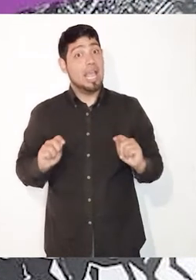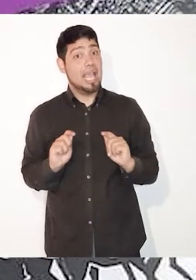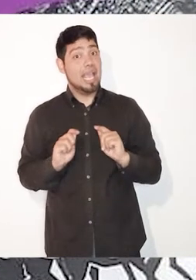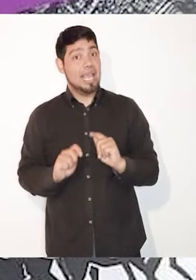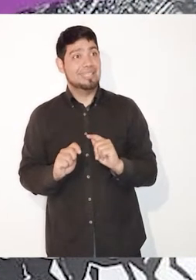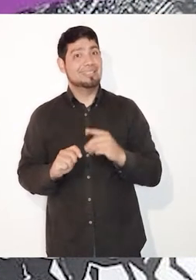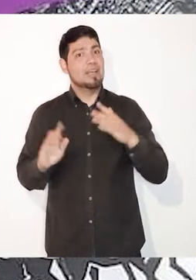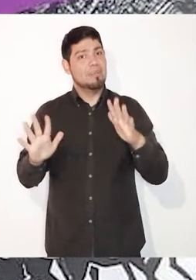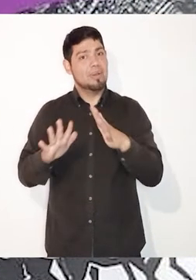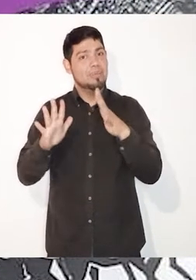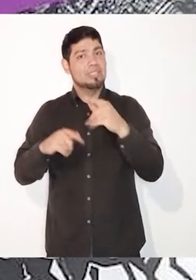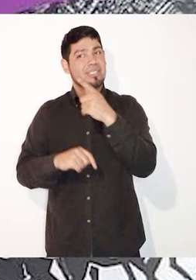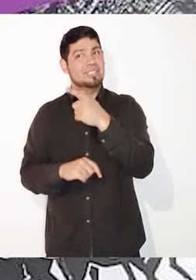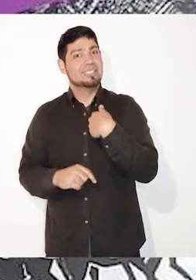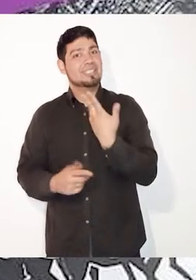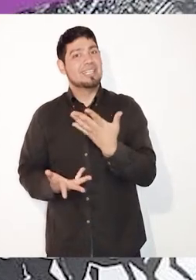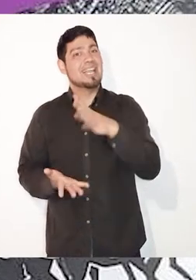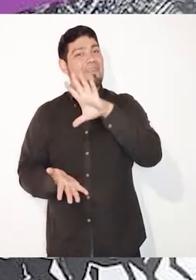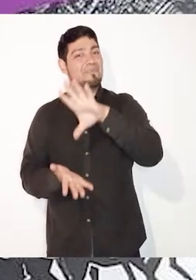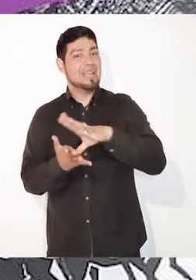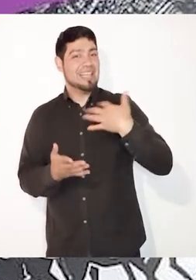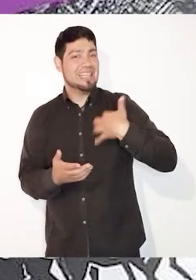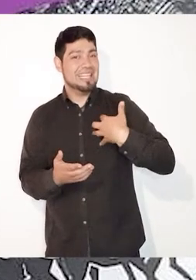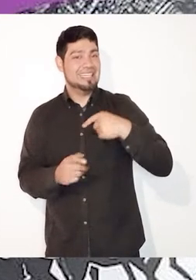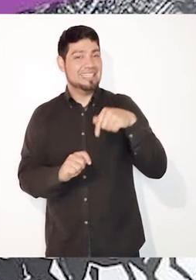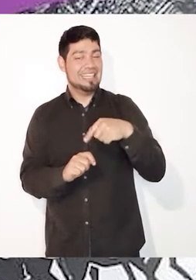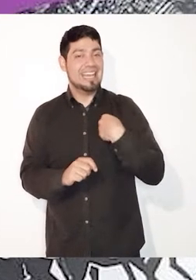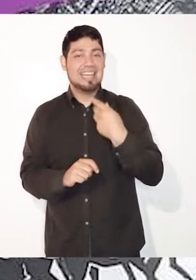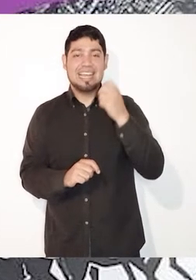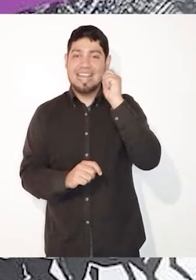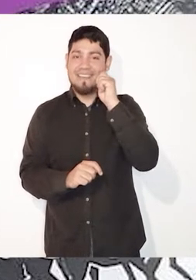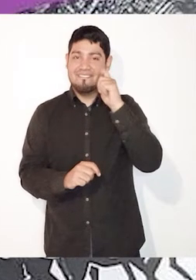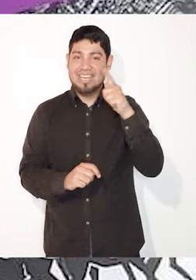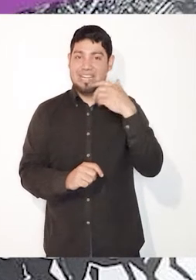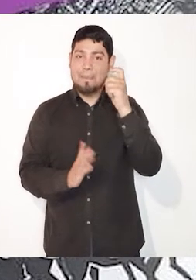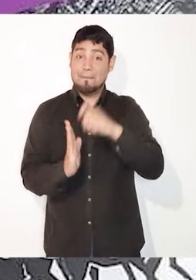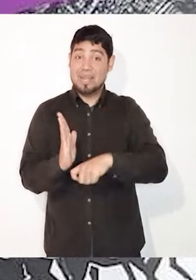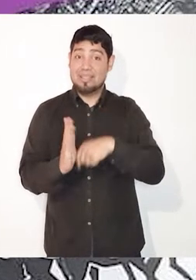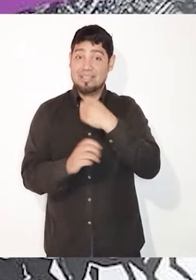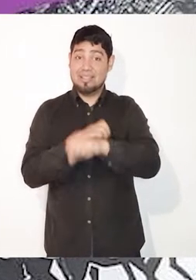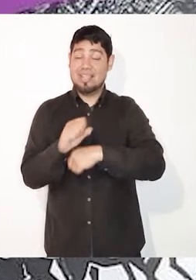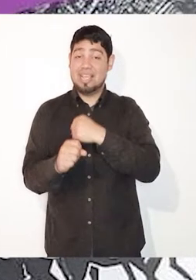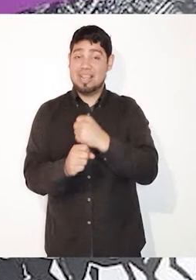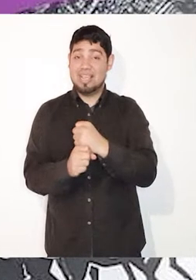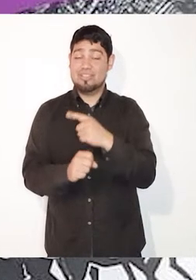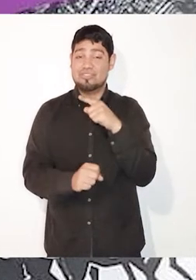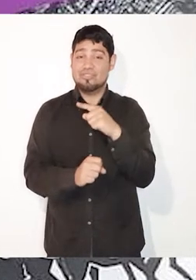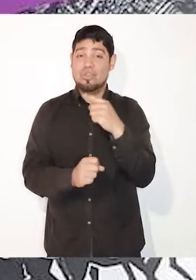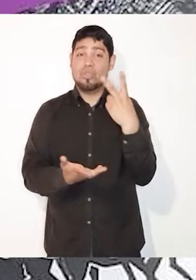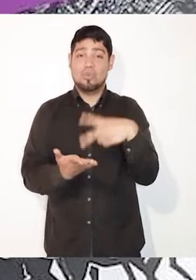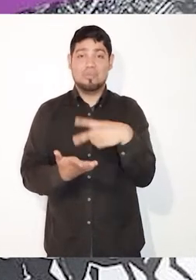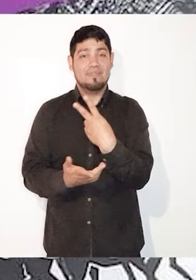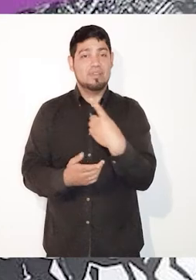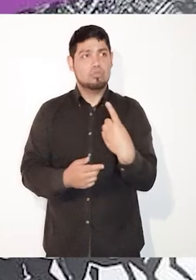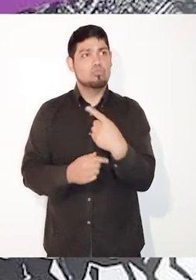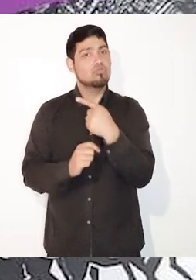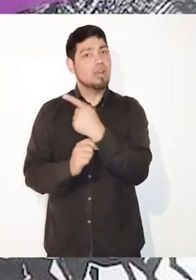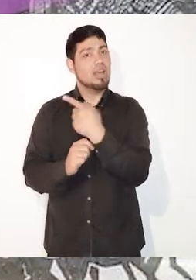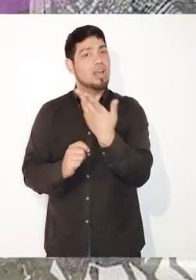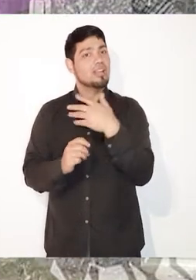la edición en Argentina de esta mi primera novela. En abril de este año apareció bajo el sello de la editorial IPS,